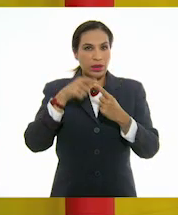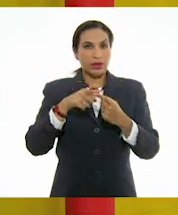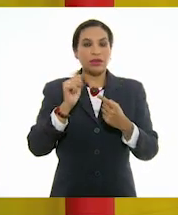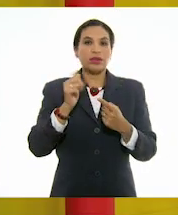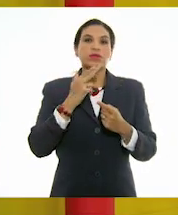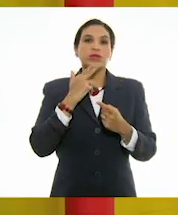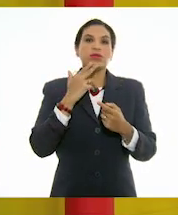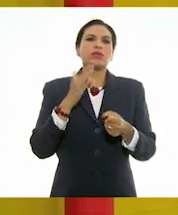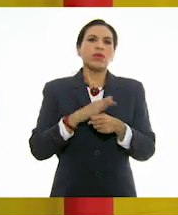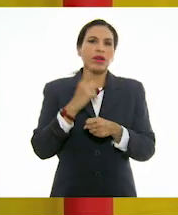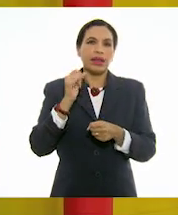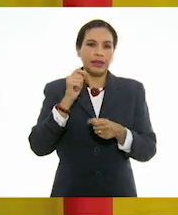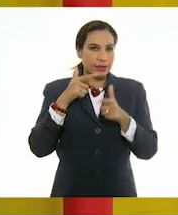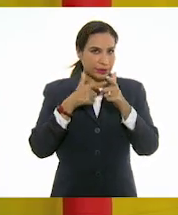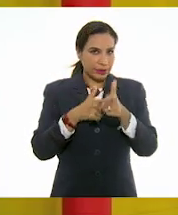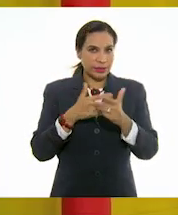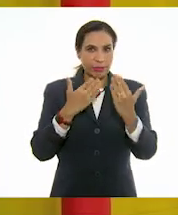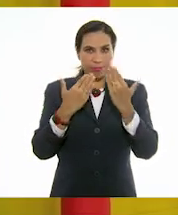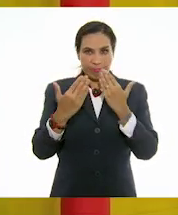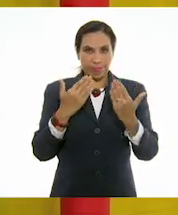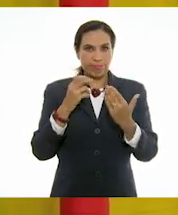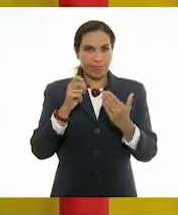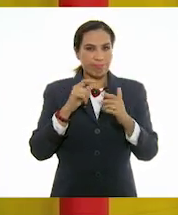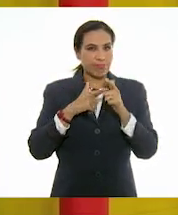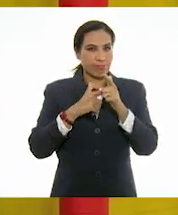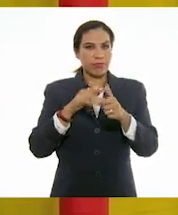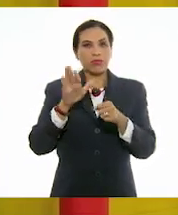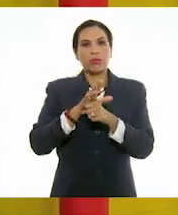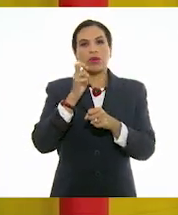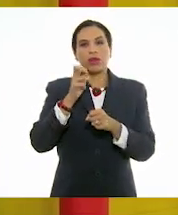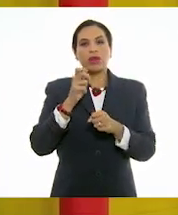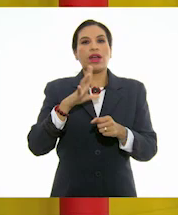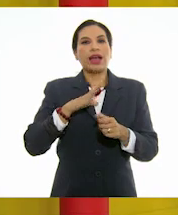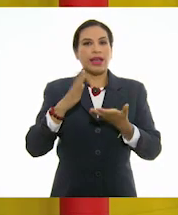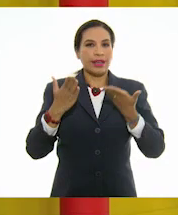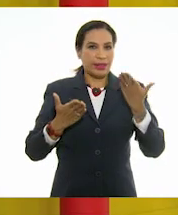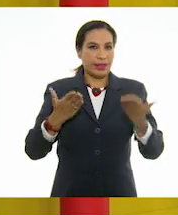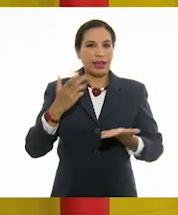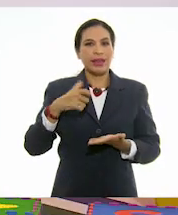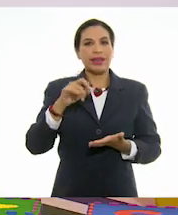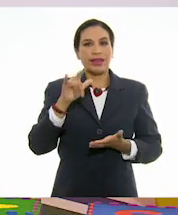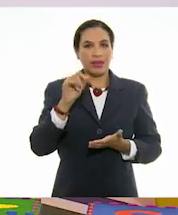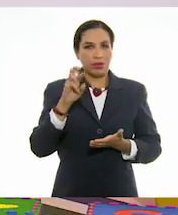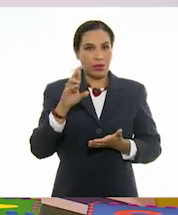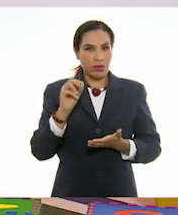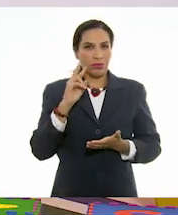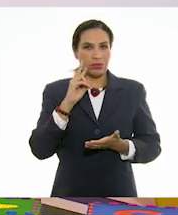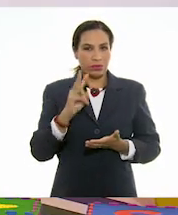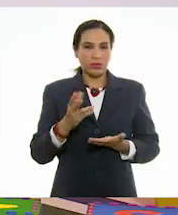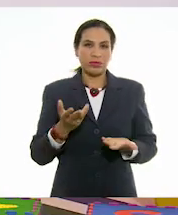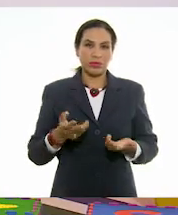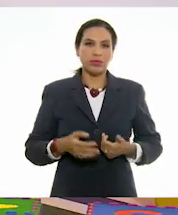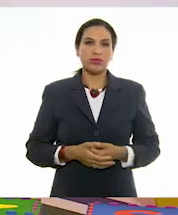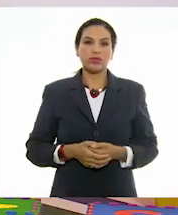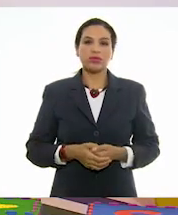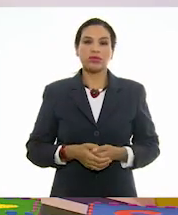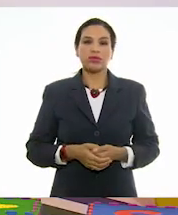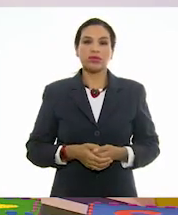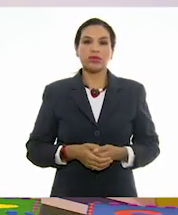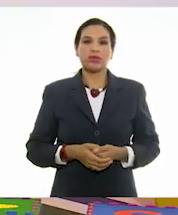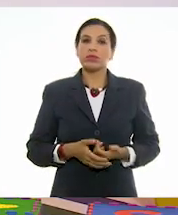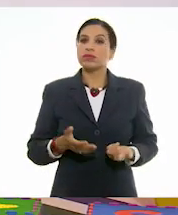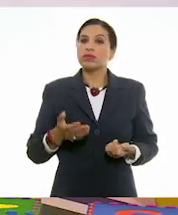que generalmente siguen un patrón. Efectivamente. Por lo tanto, también hay equilibrio. Desde luego, ¿no? Entonces, bueno,